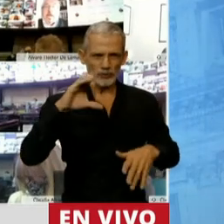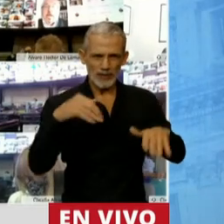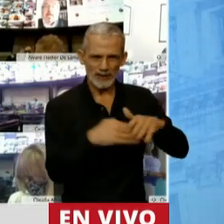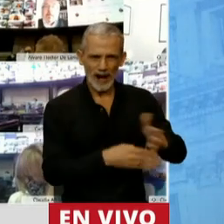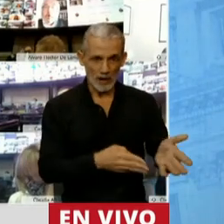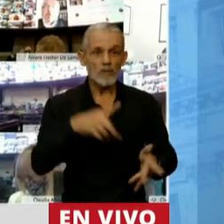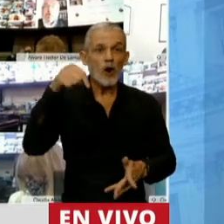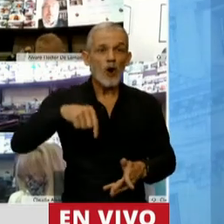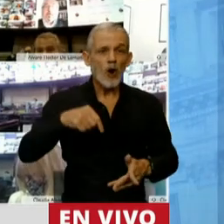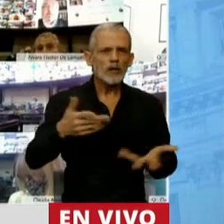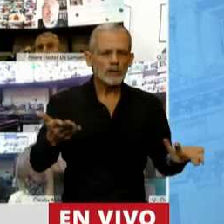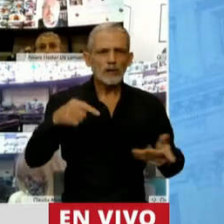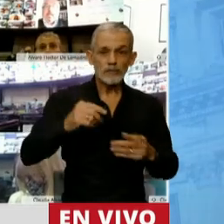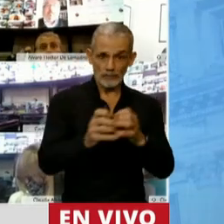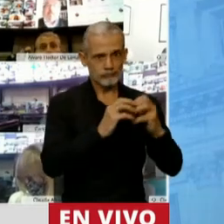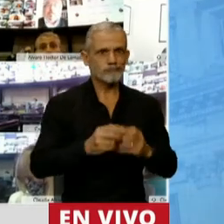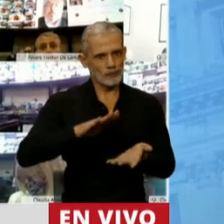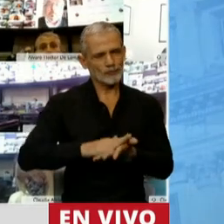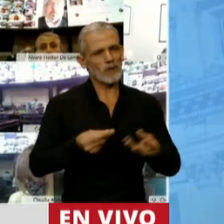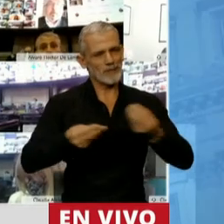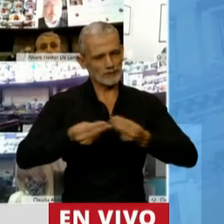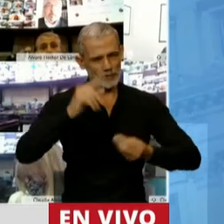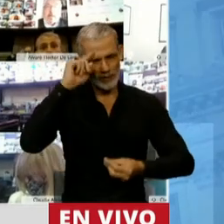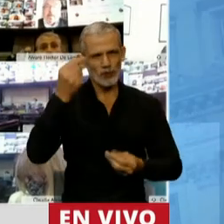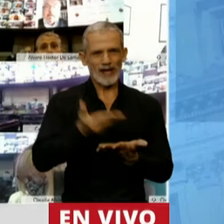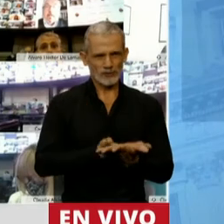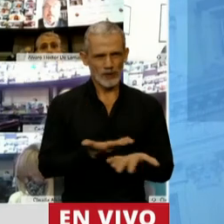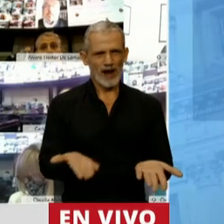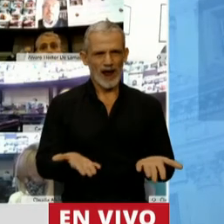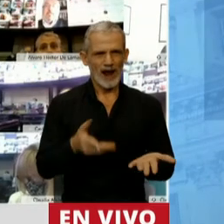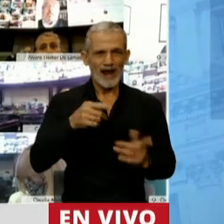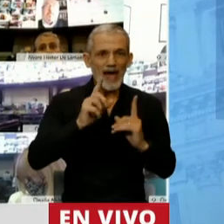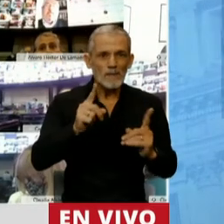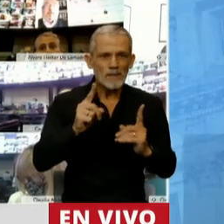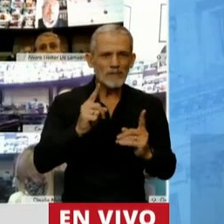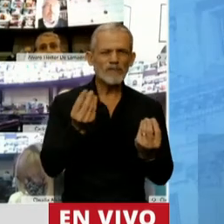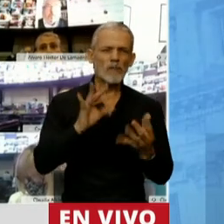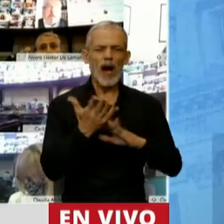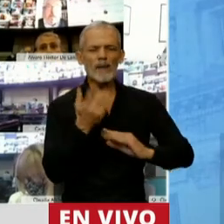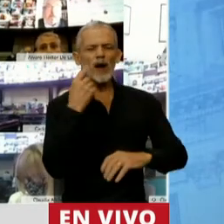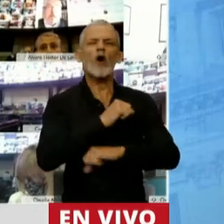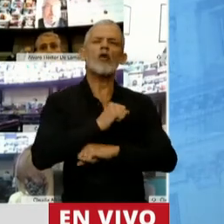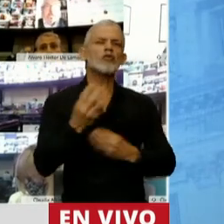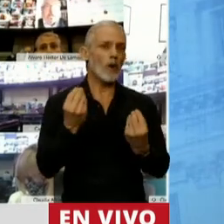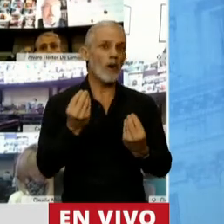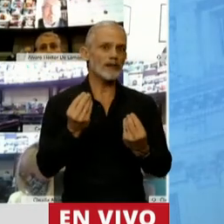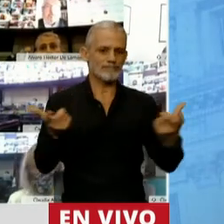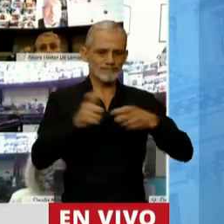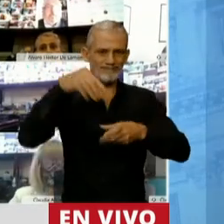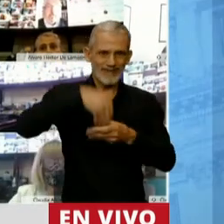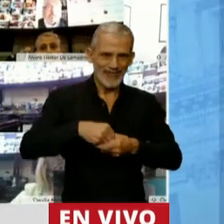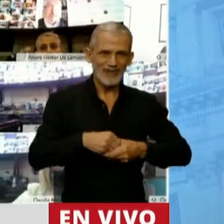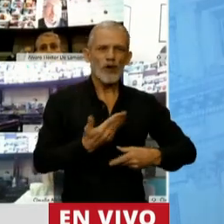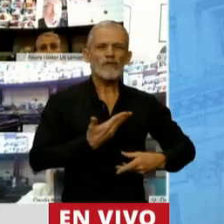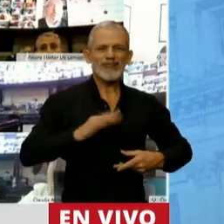hoy que vamos a tratar el presupuesto nacional de ver esa misma conducta en los que integramos el Frente